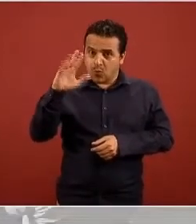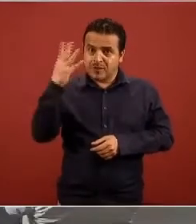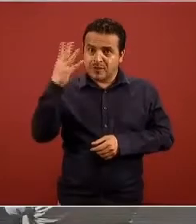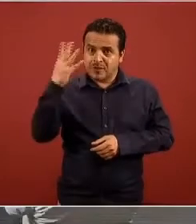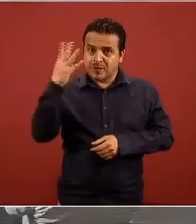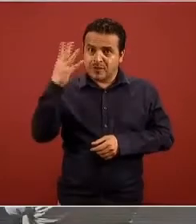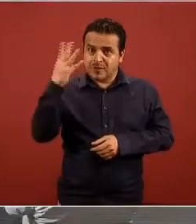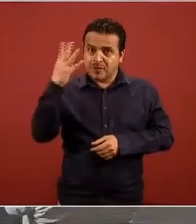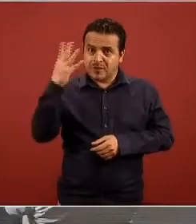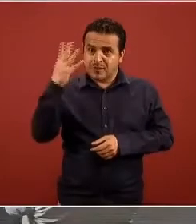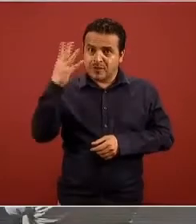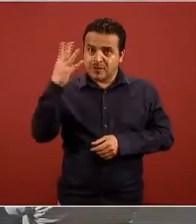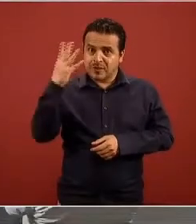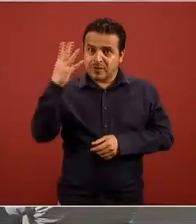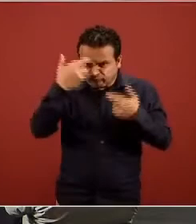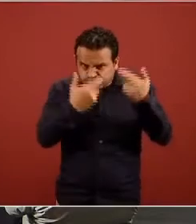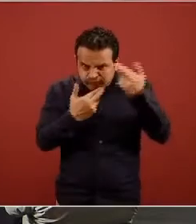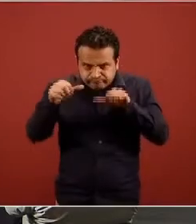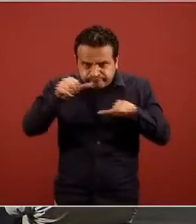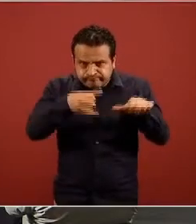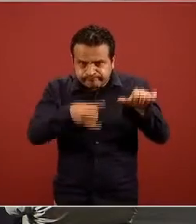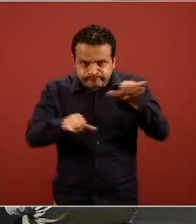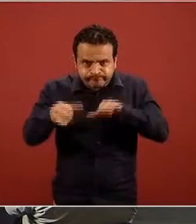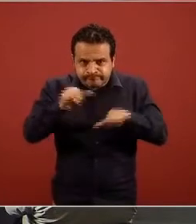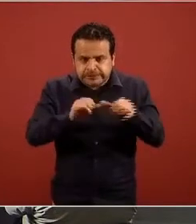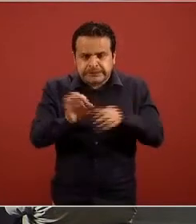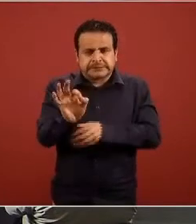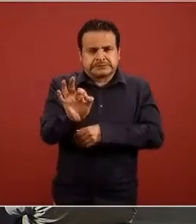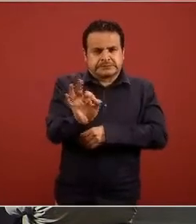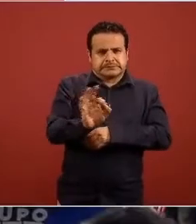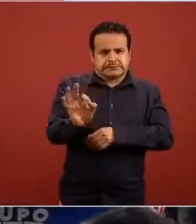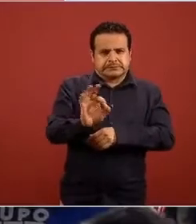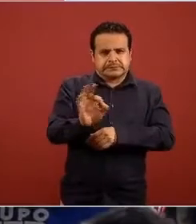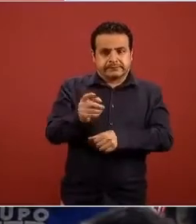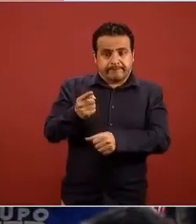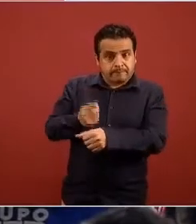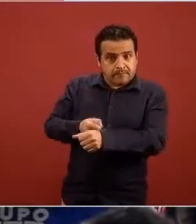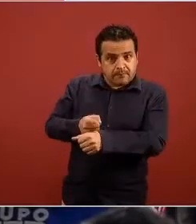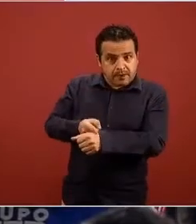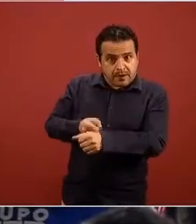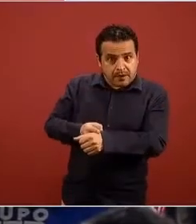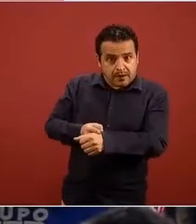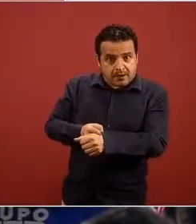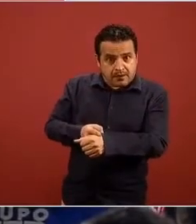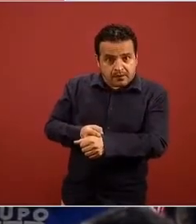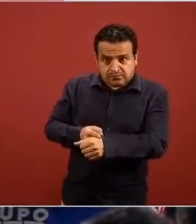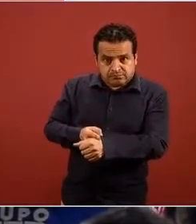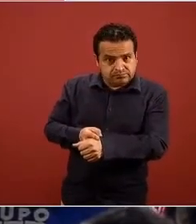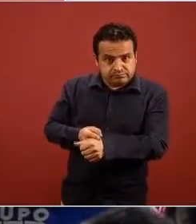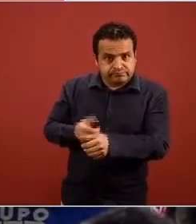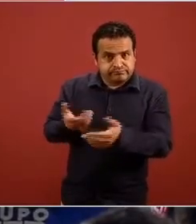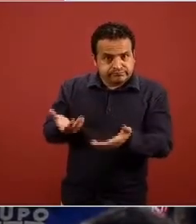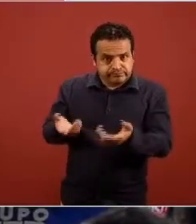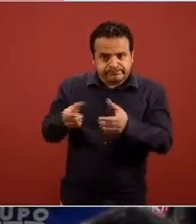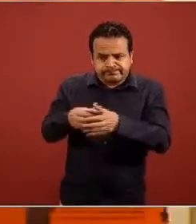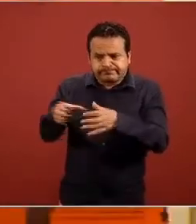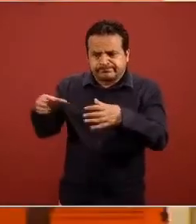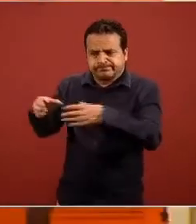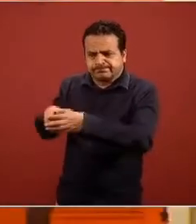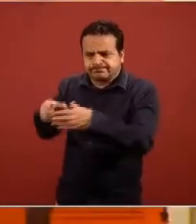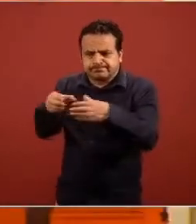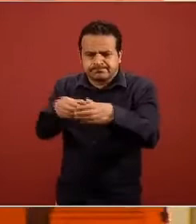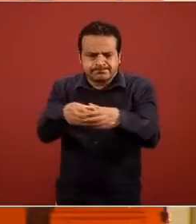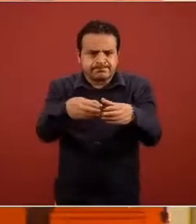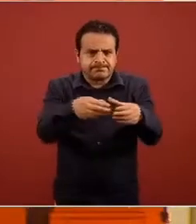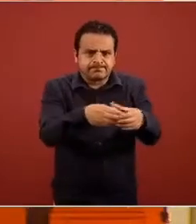estudiado que en su momento tuvieron la clasificación de caso sospechoso y bueno se distribuyen a la vez en todos